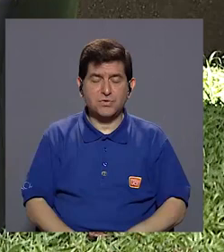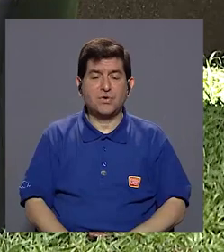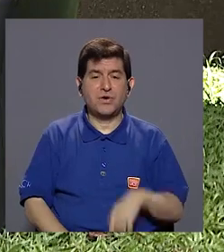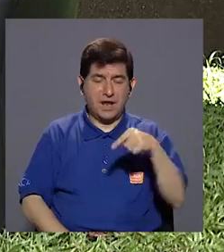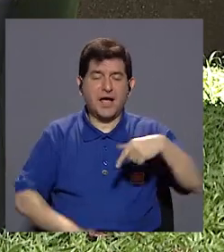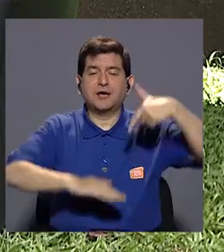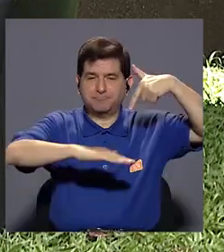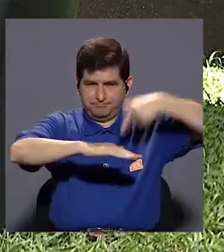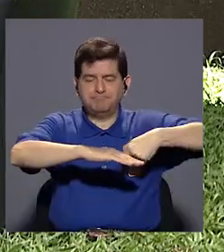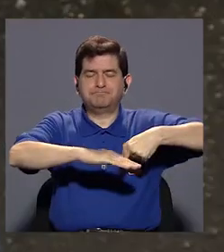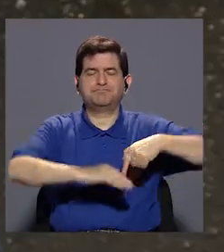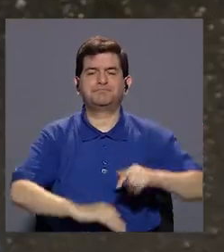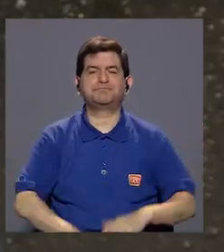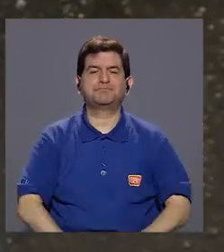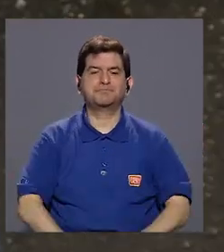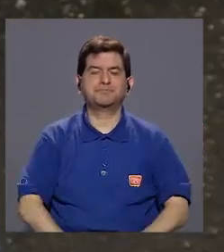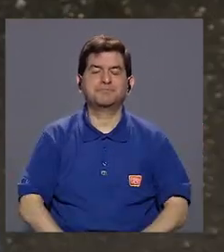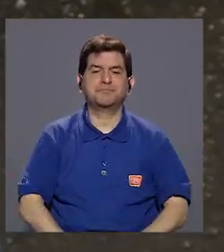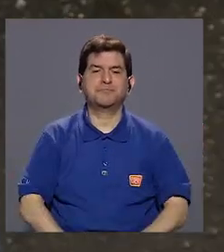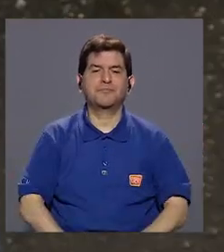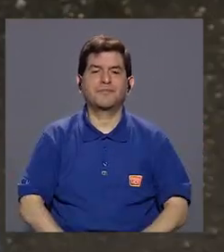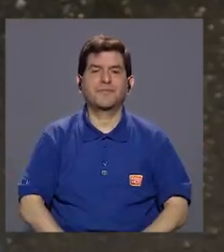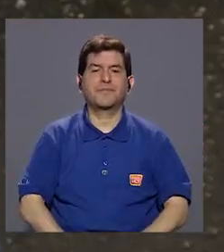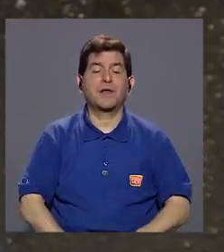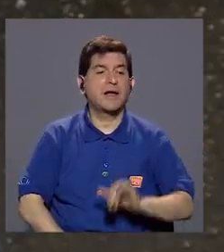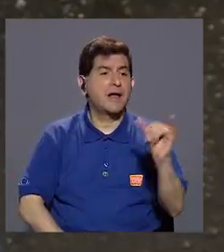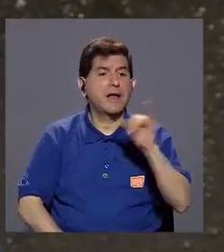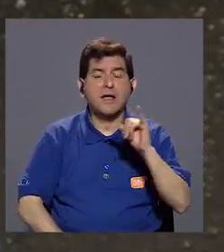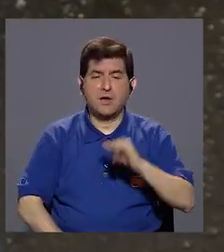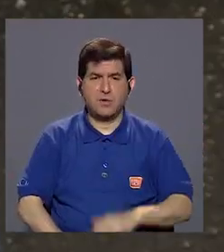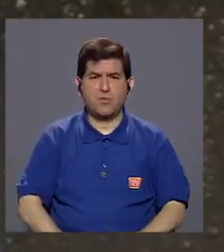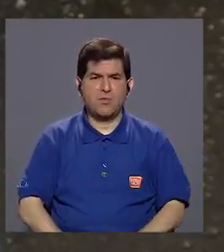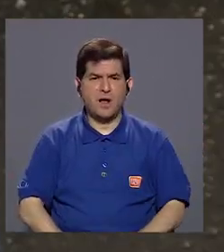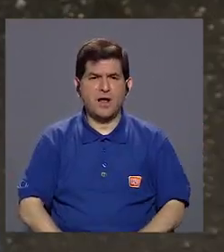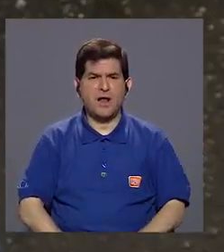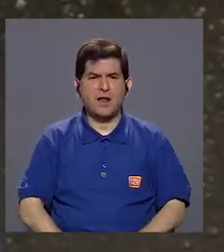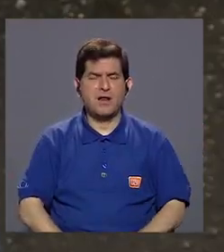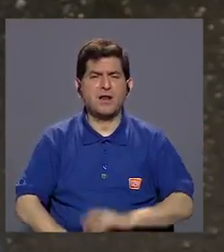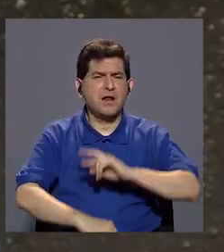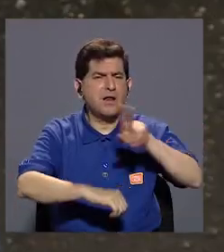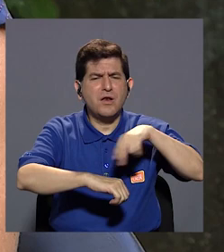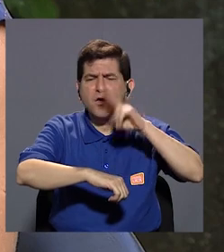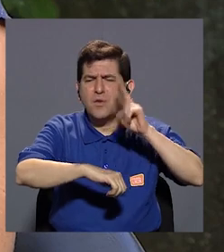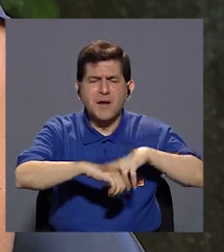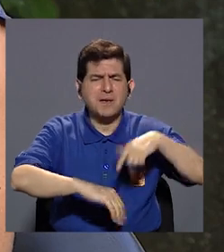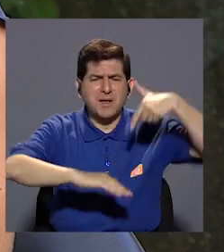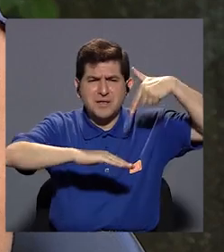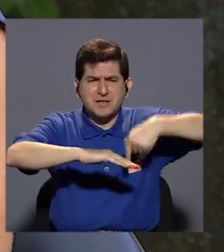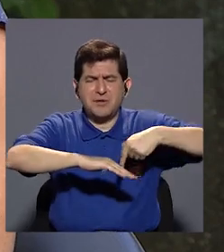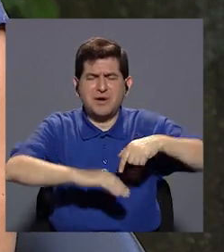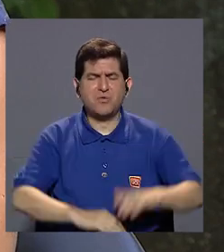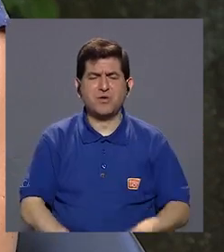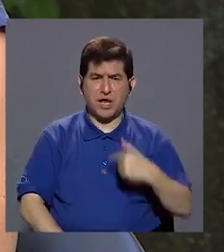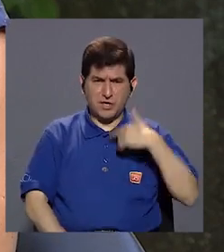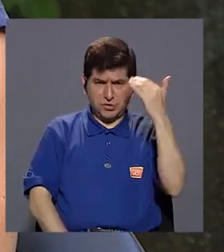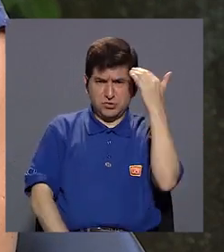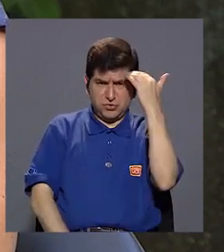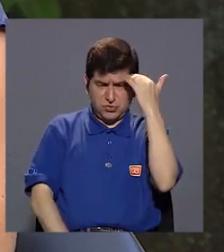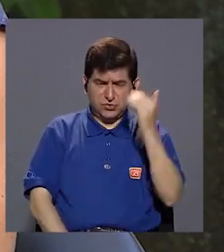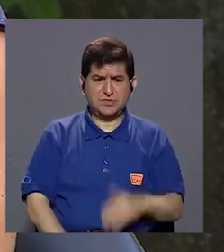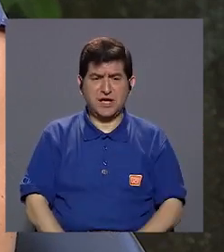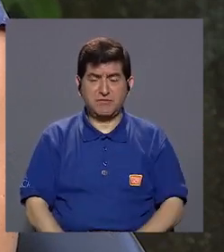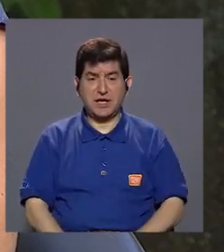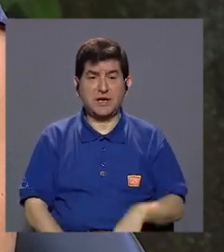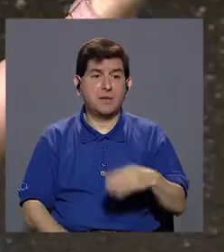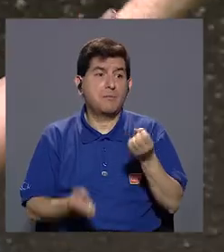subcutáneas. Ajá, Y también, ¿cuánta es la frecuencia de las vacunas? ¿Cómo sé yo que estoy vacunando